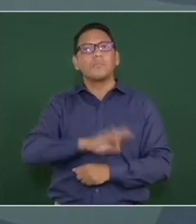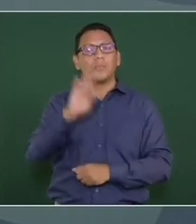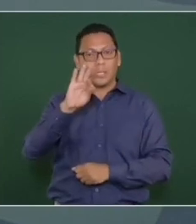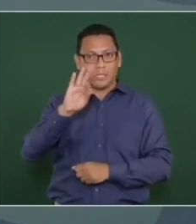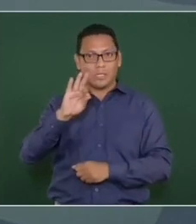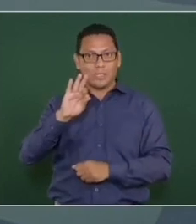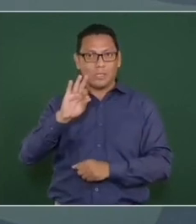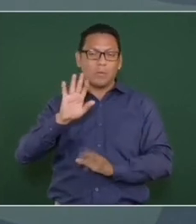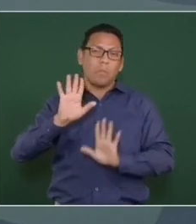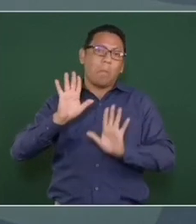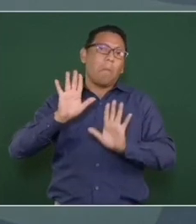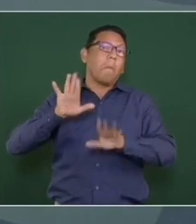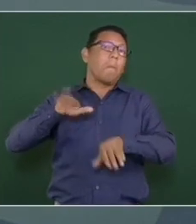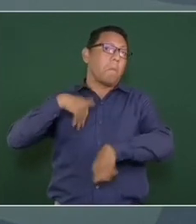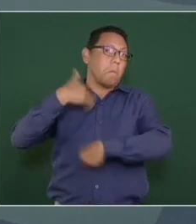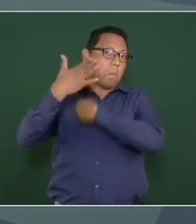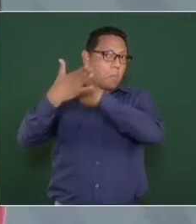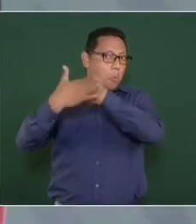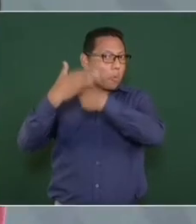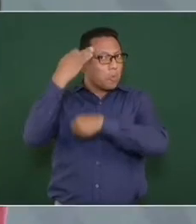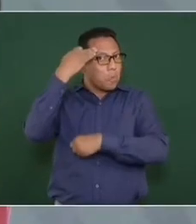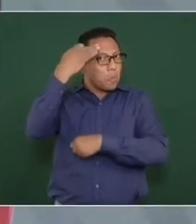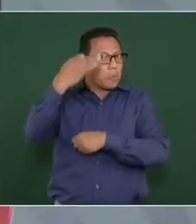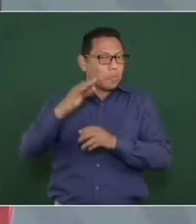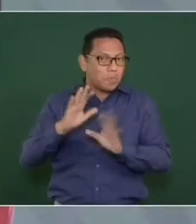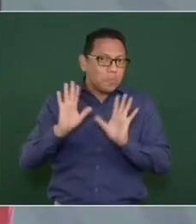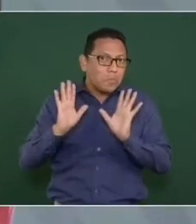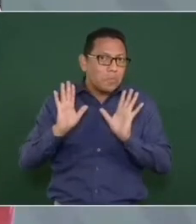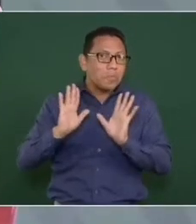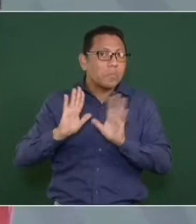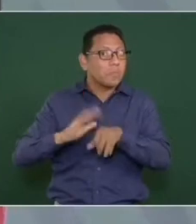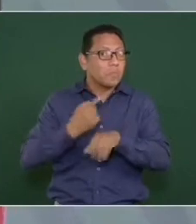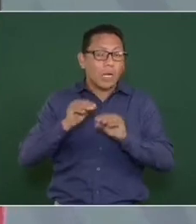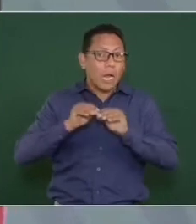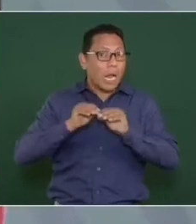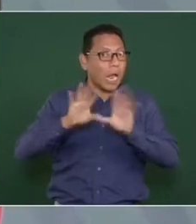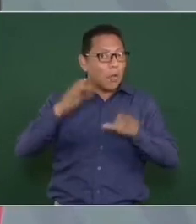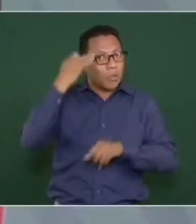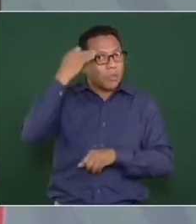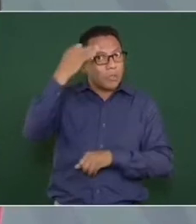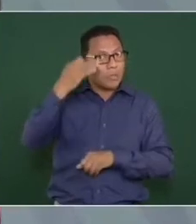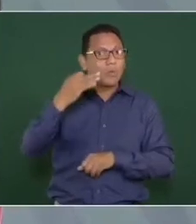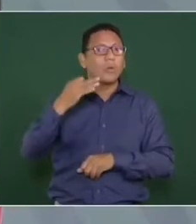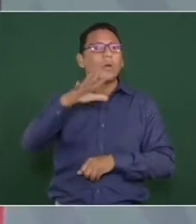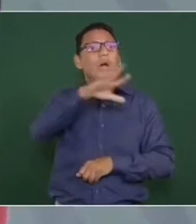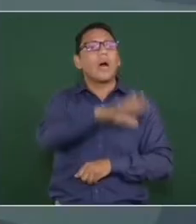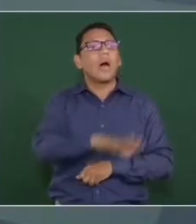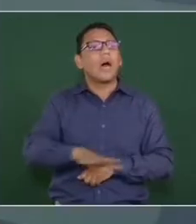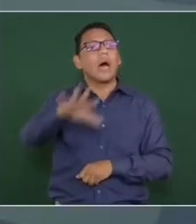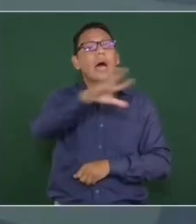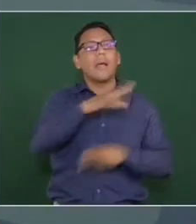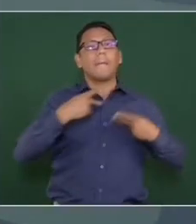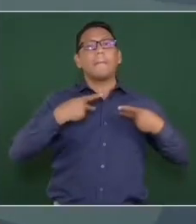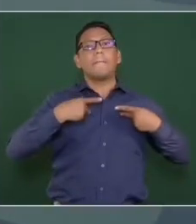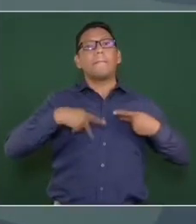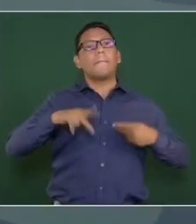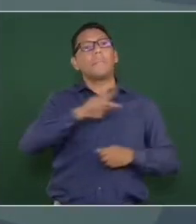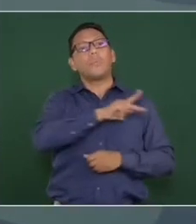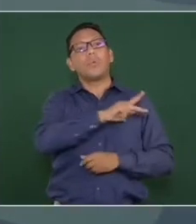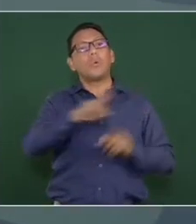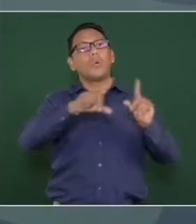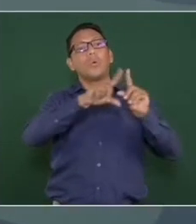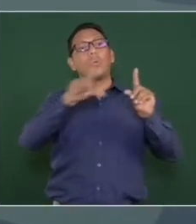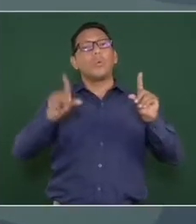Y vamos en su momento, porque las reglas son claras y va a ser el pueblo el que va a decidir,